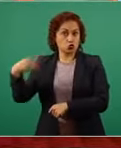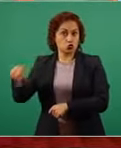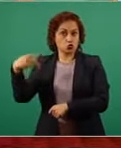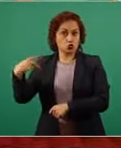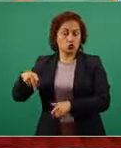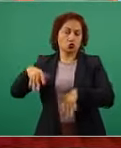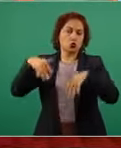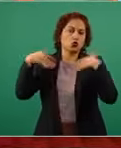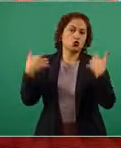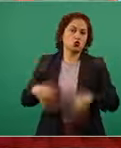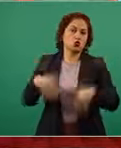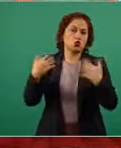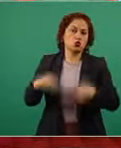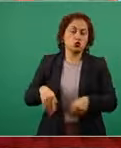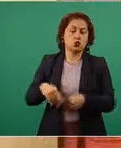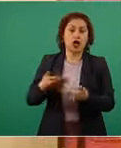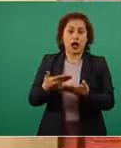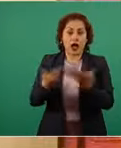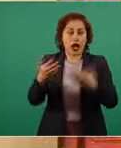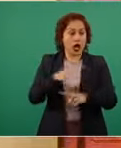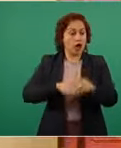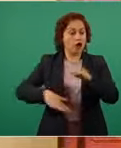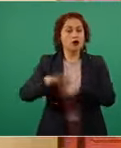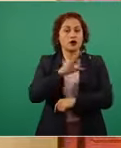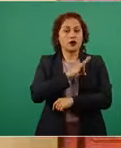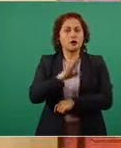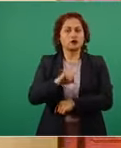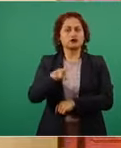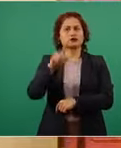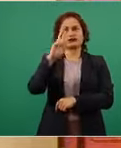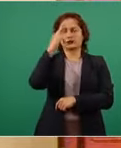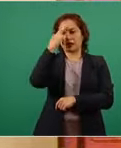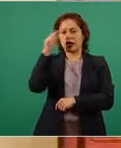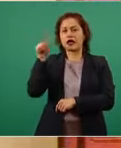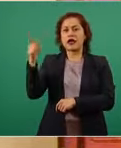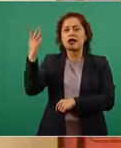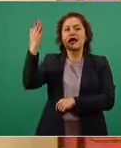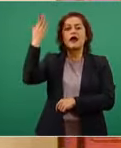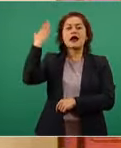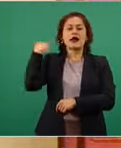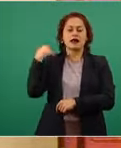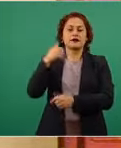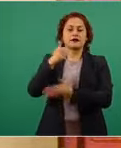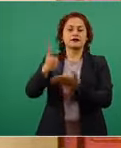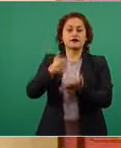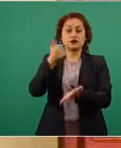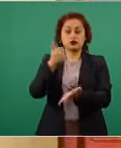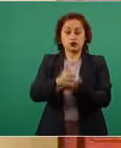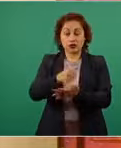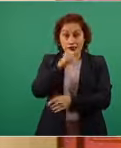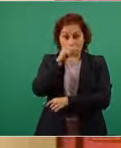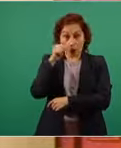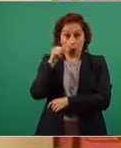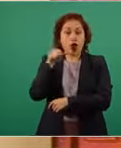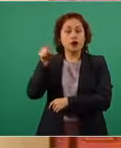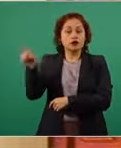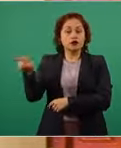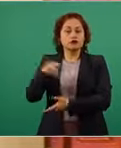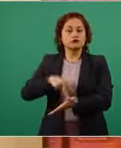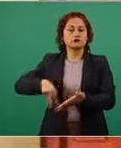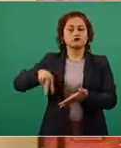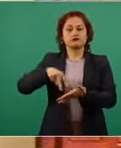principio a fin. Todavía estaba en Ciudad Juárez cuando declaró